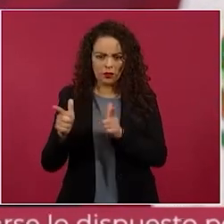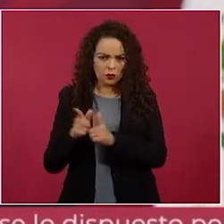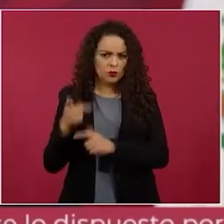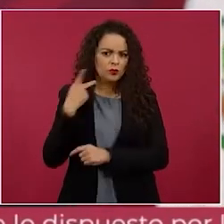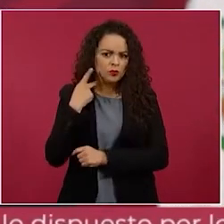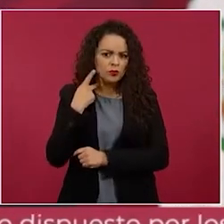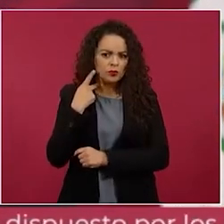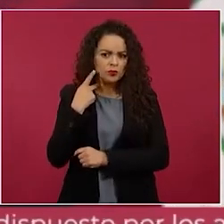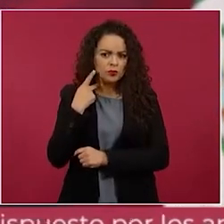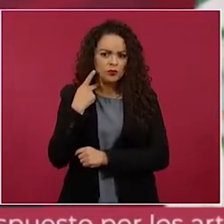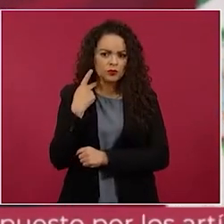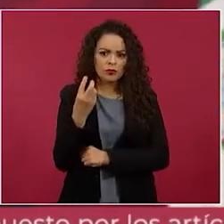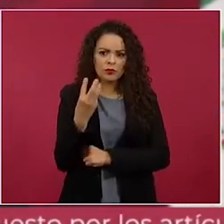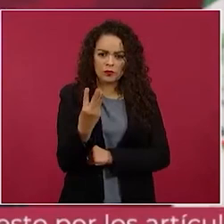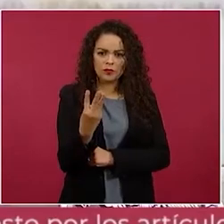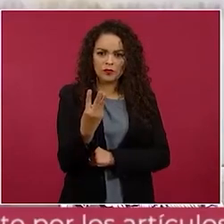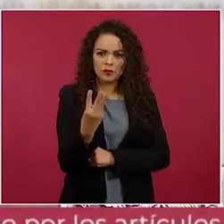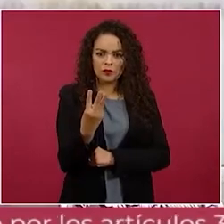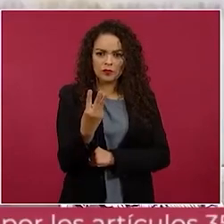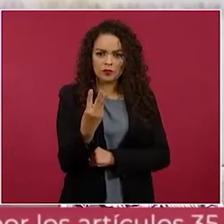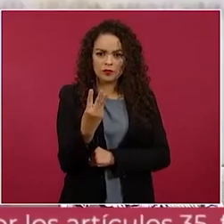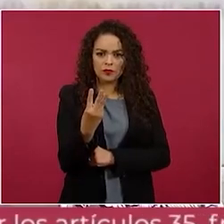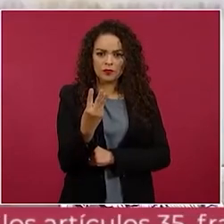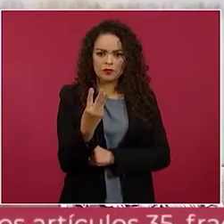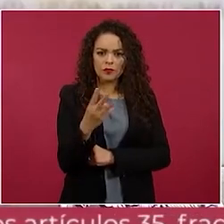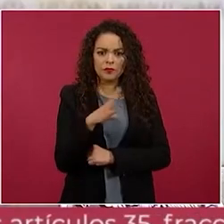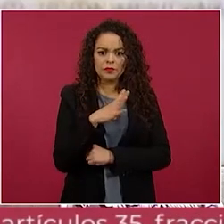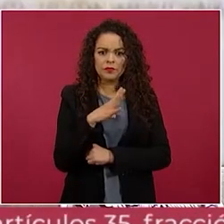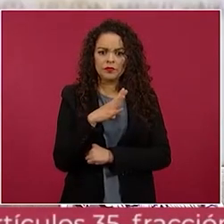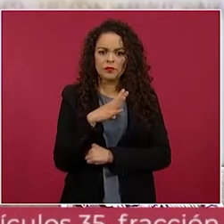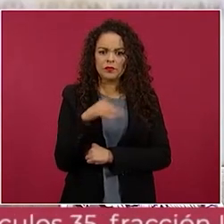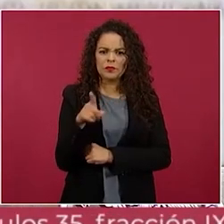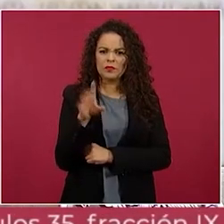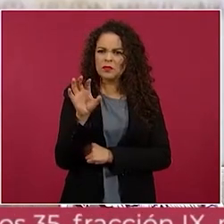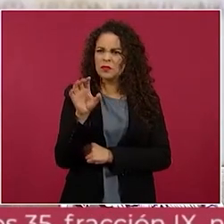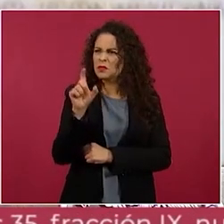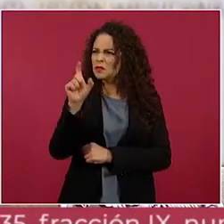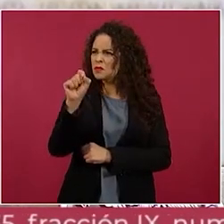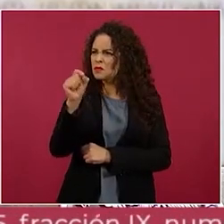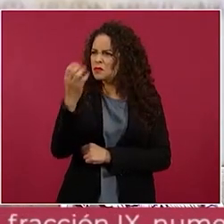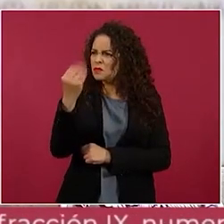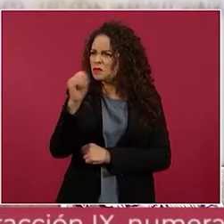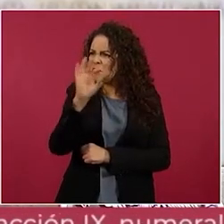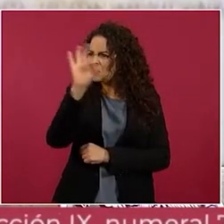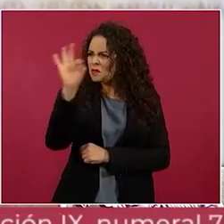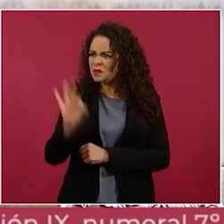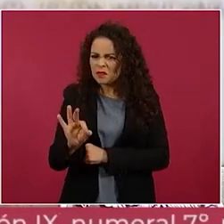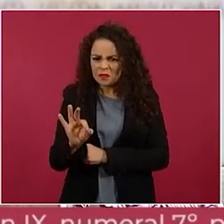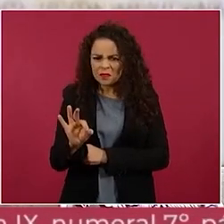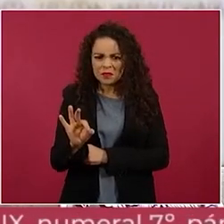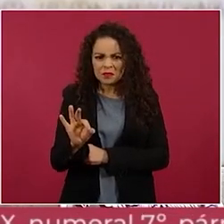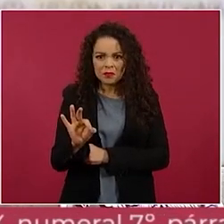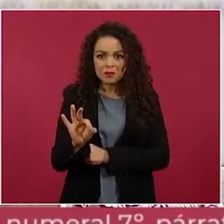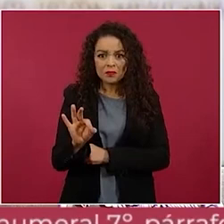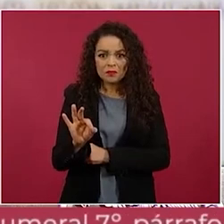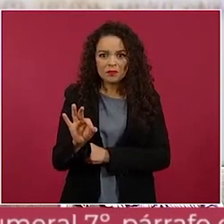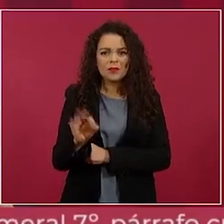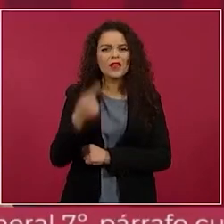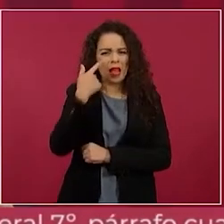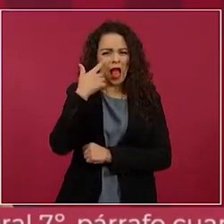llegan a tener hasta creo que 29% a ver si está por ahí 29%